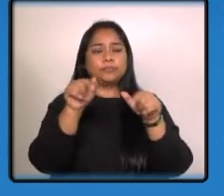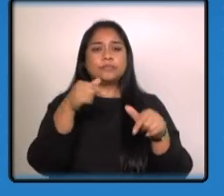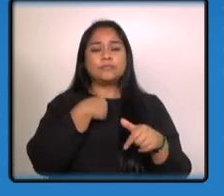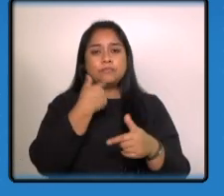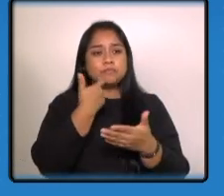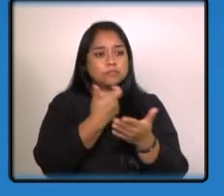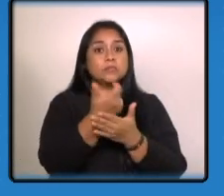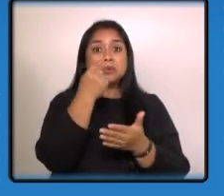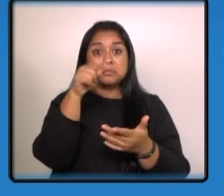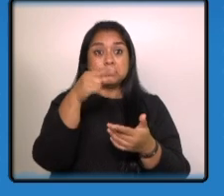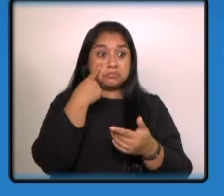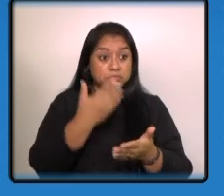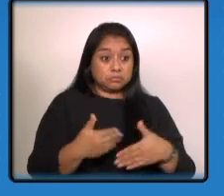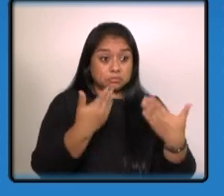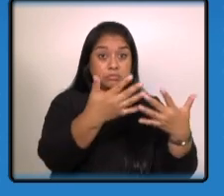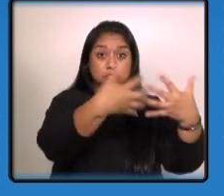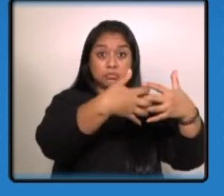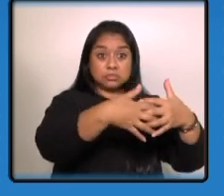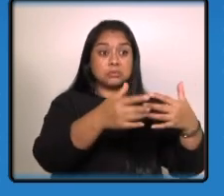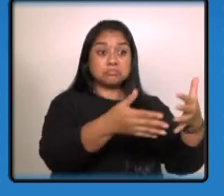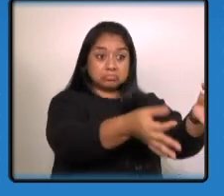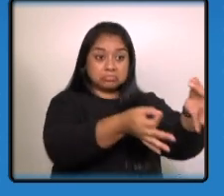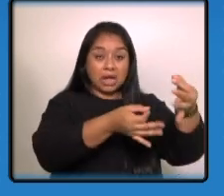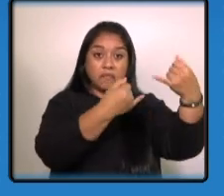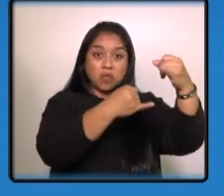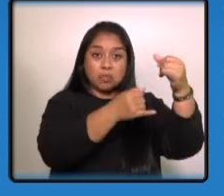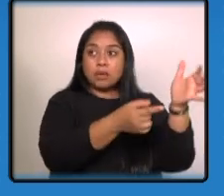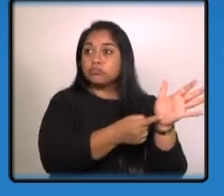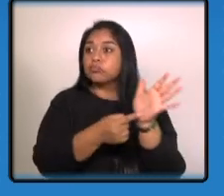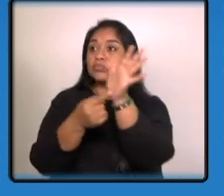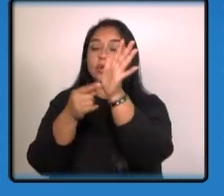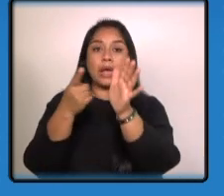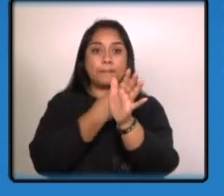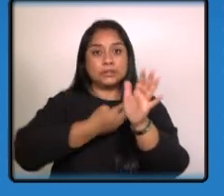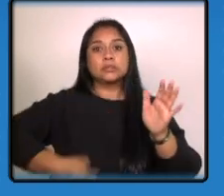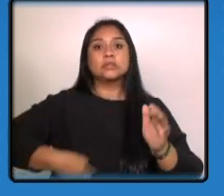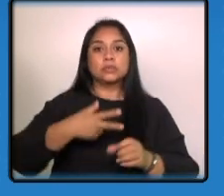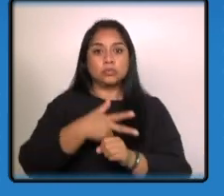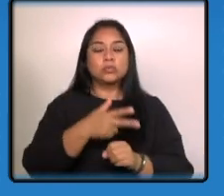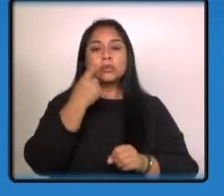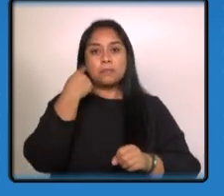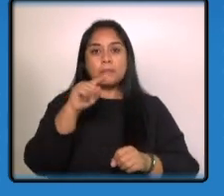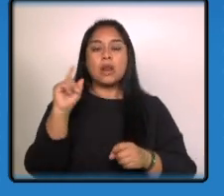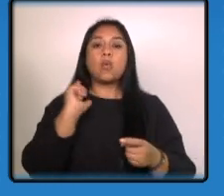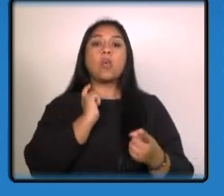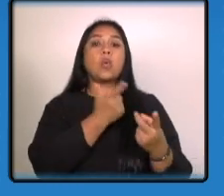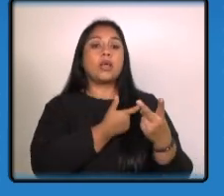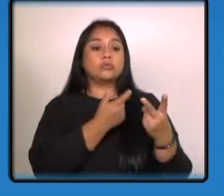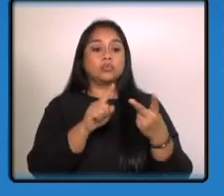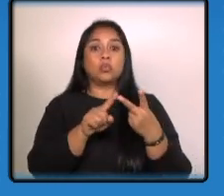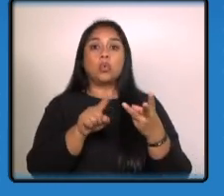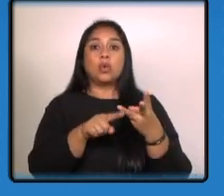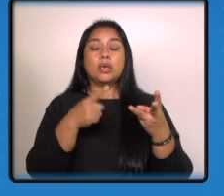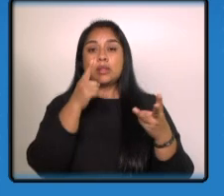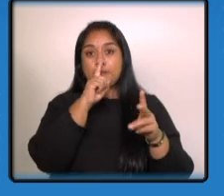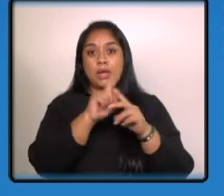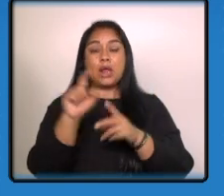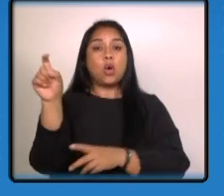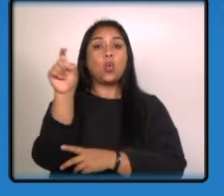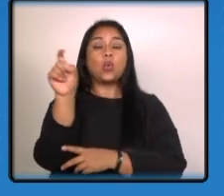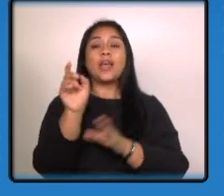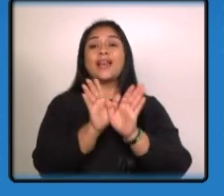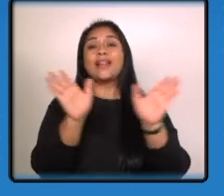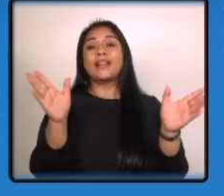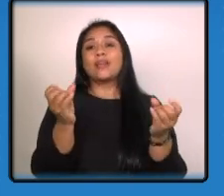que se adjudiquen se remitirá el informe respectivo a la presidencia de la república al congreso de la república y a la contraloría